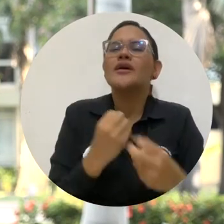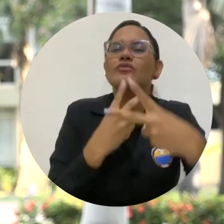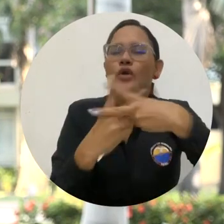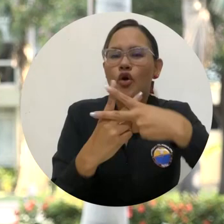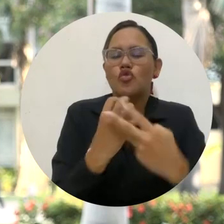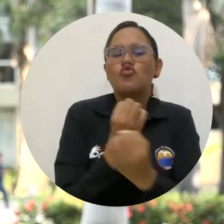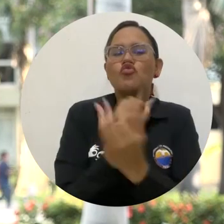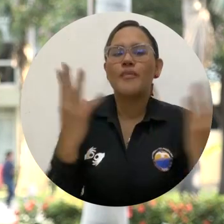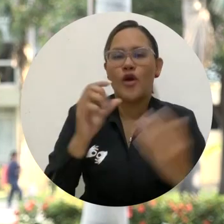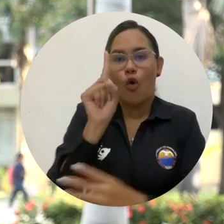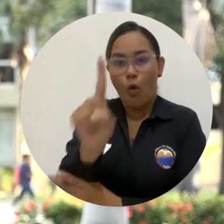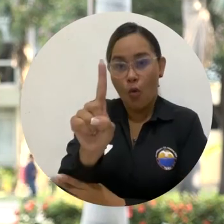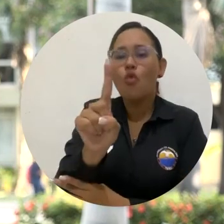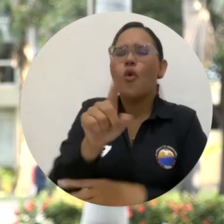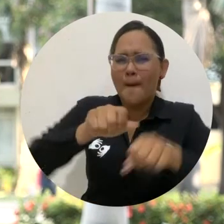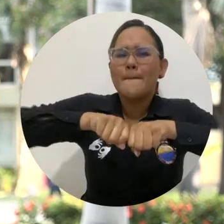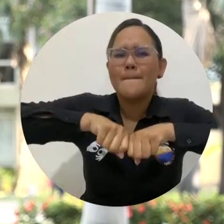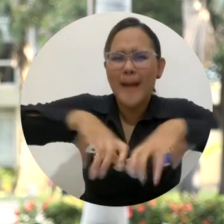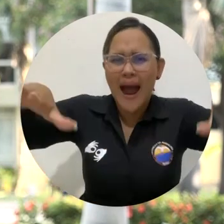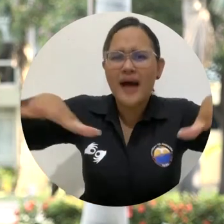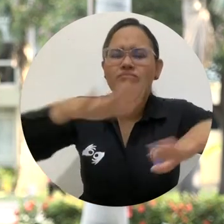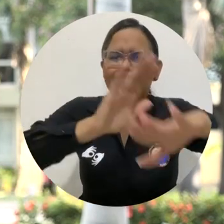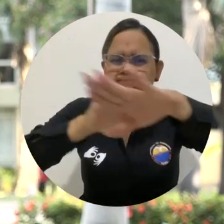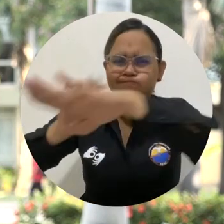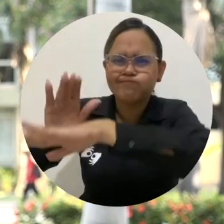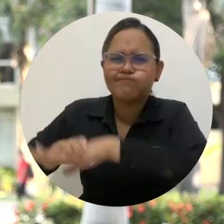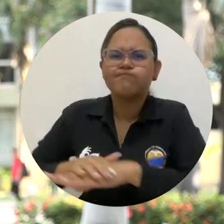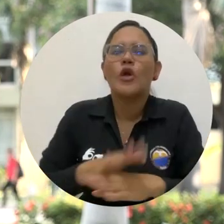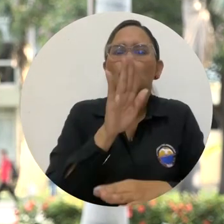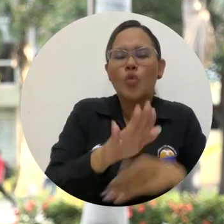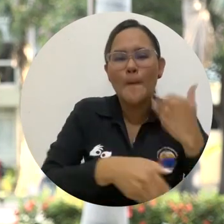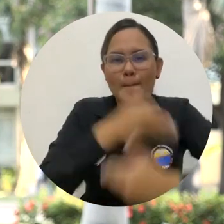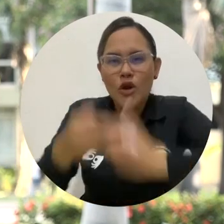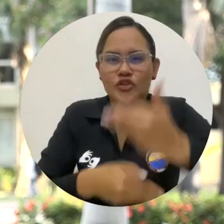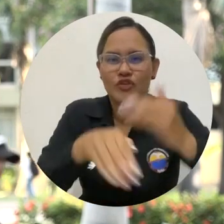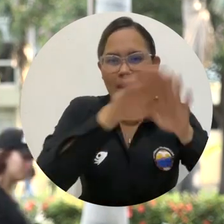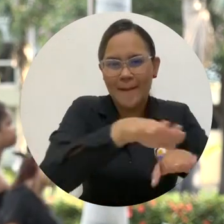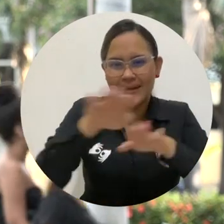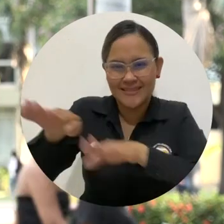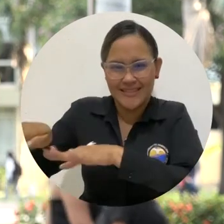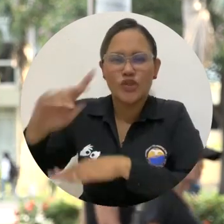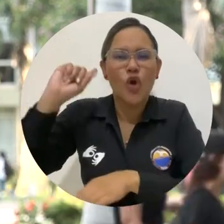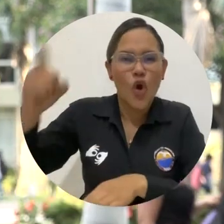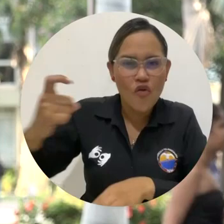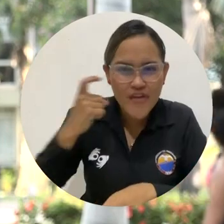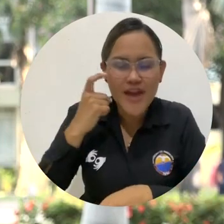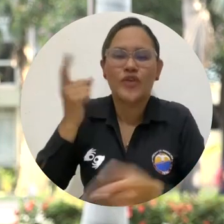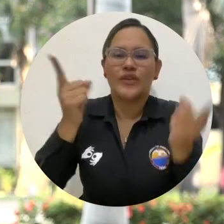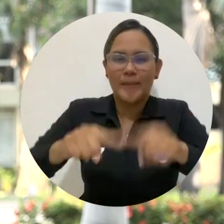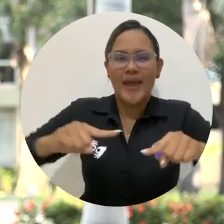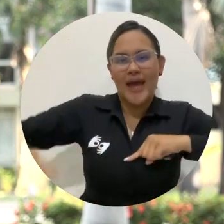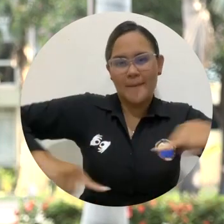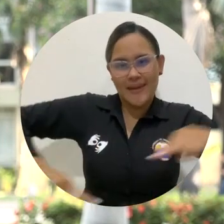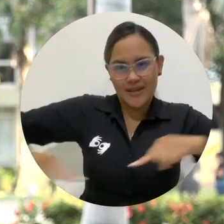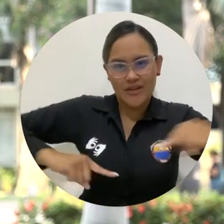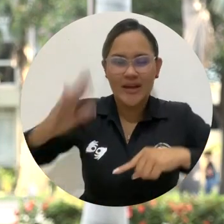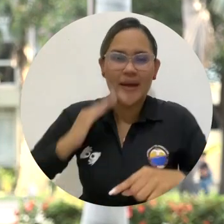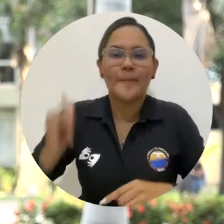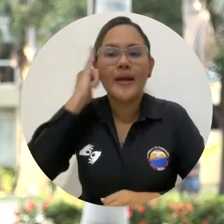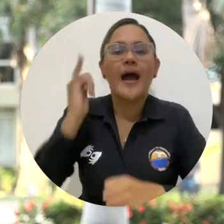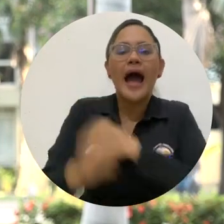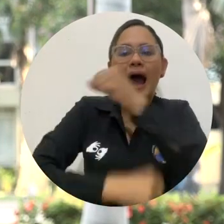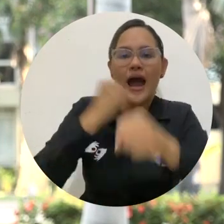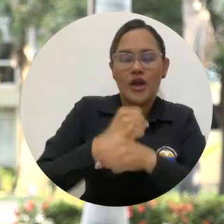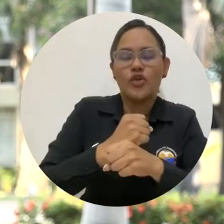en la cual se estableció el cronograma del proceso de elección de representantes ante los diferentes órganos de gobierno y administración